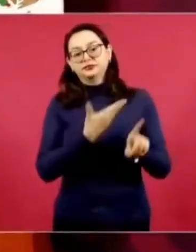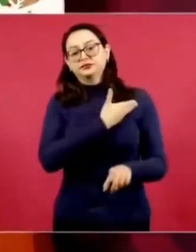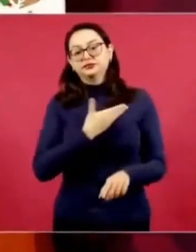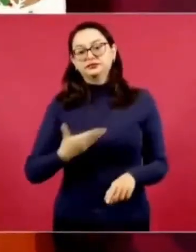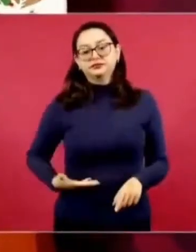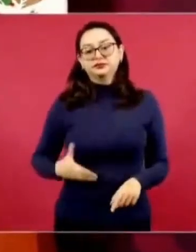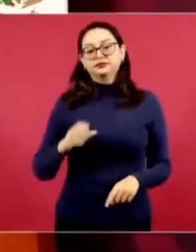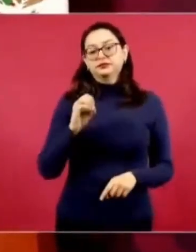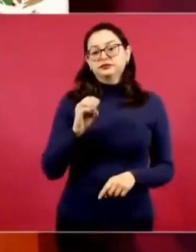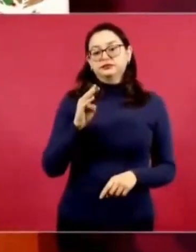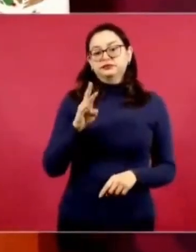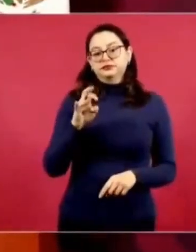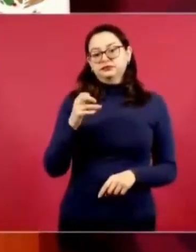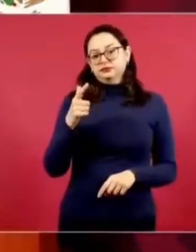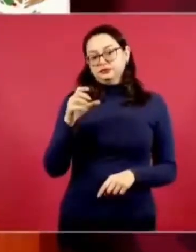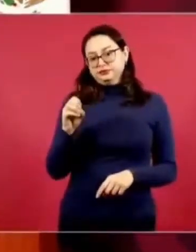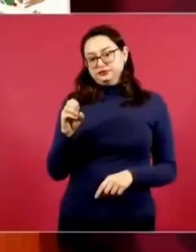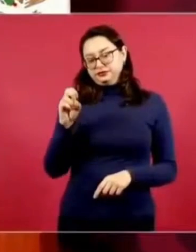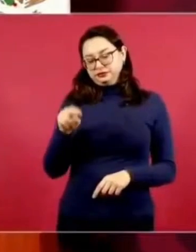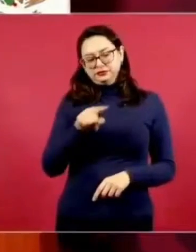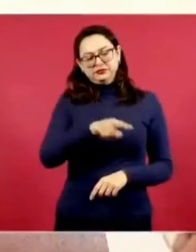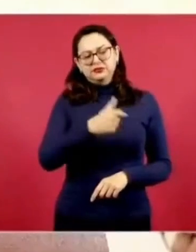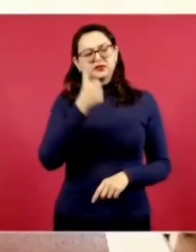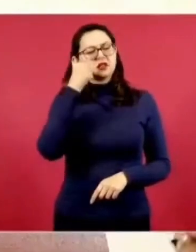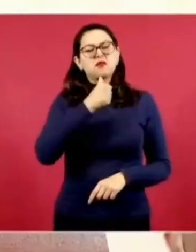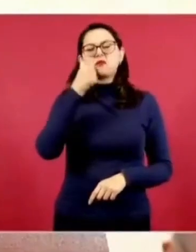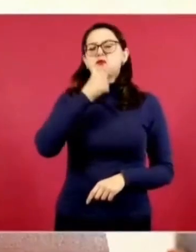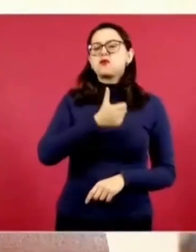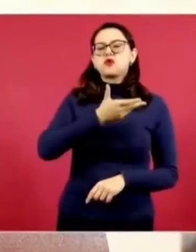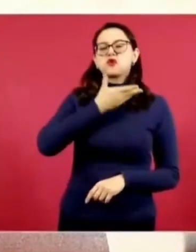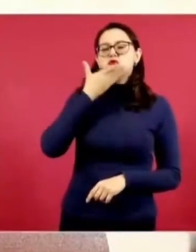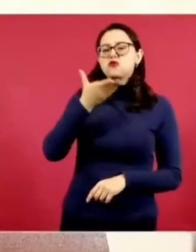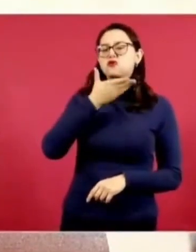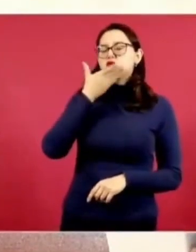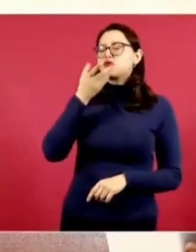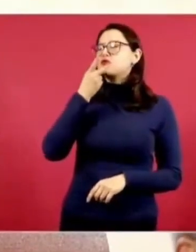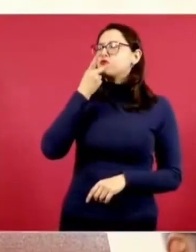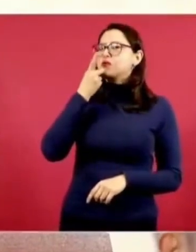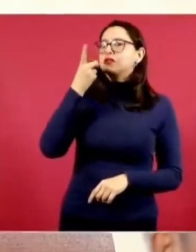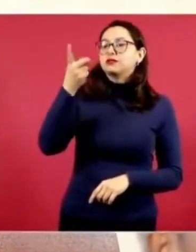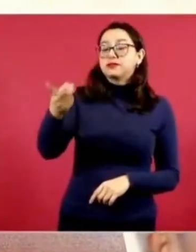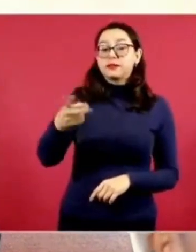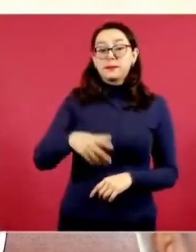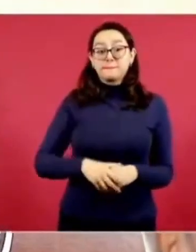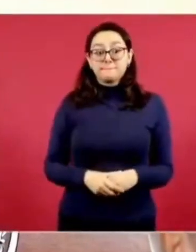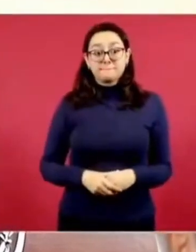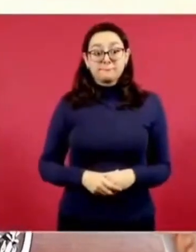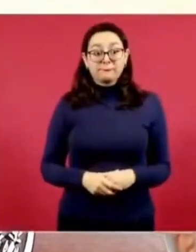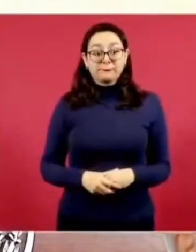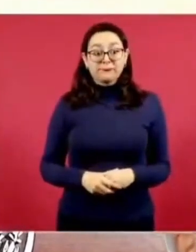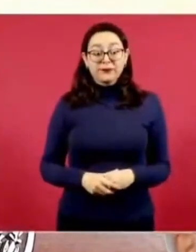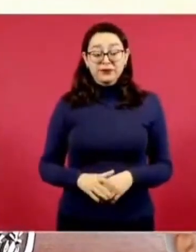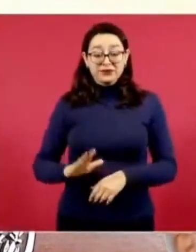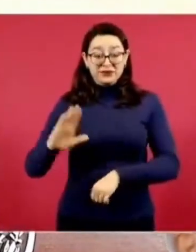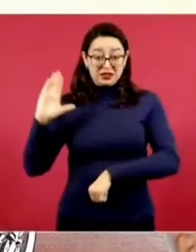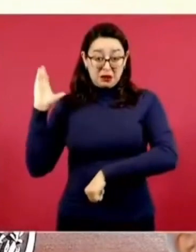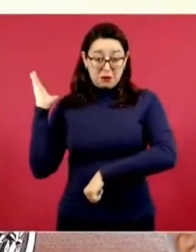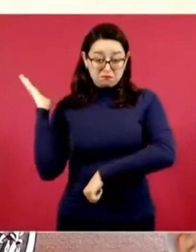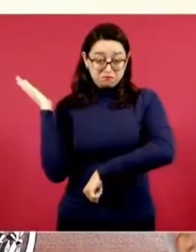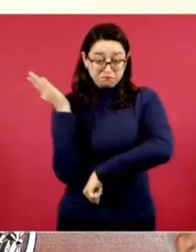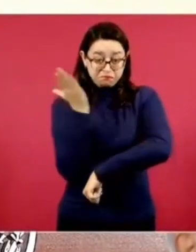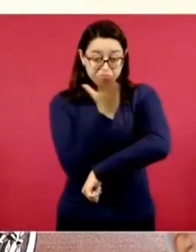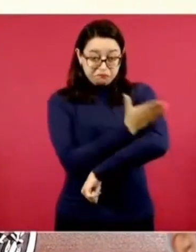contaba que cuando le quitaron